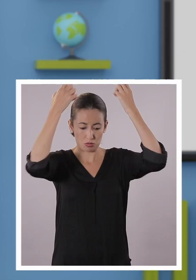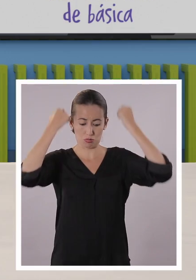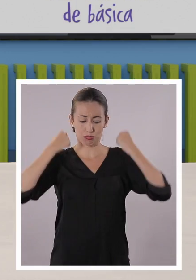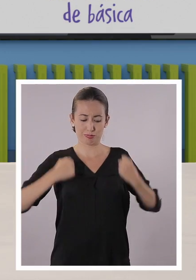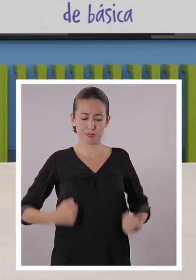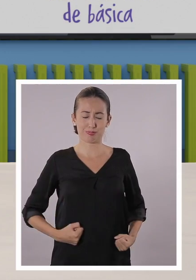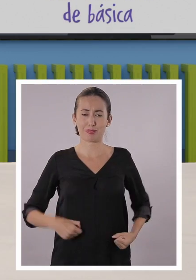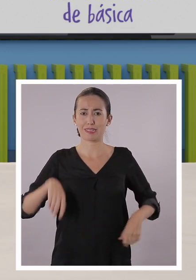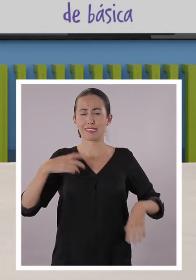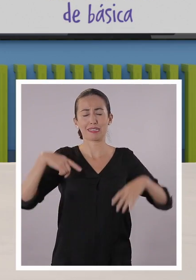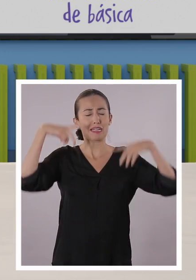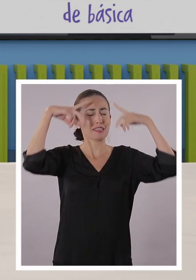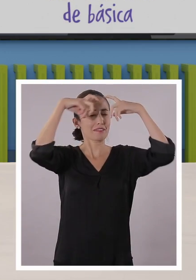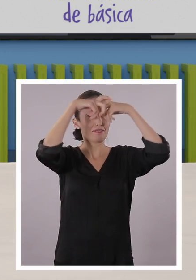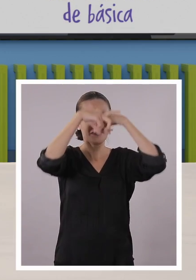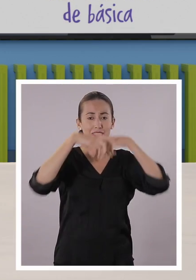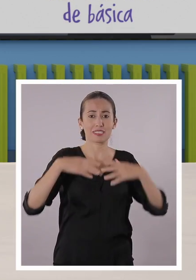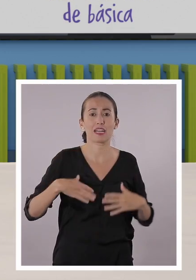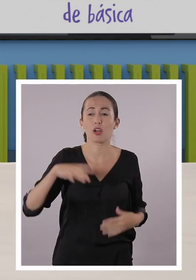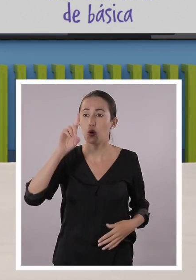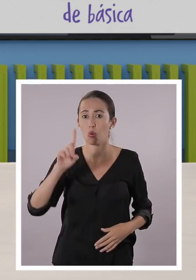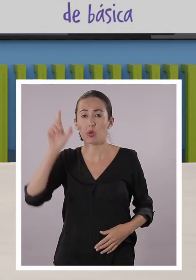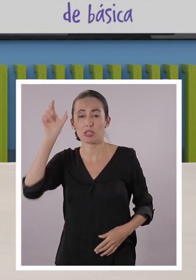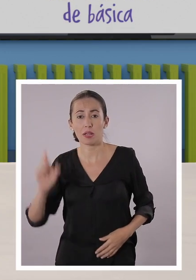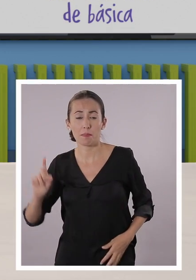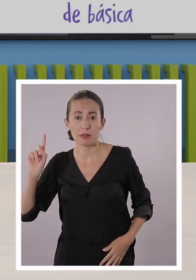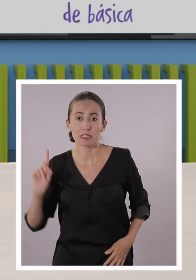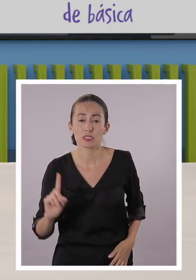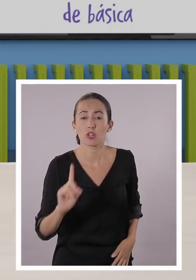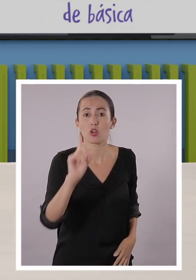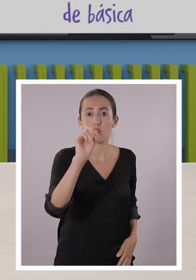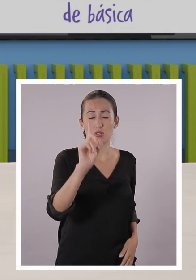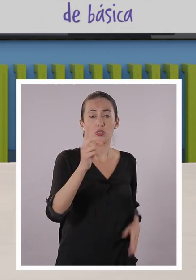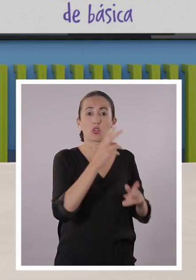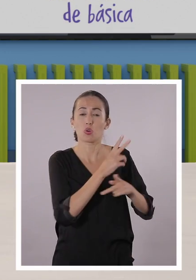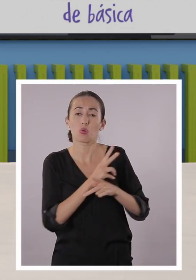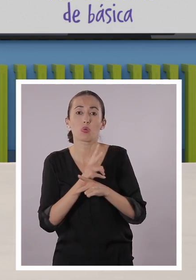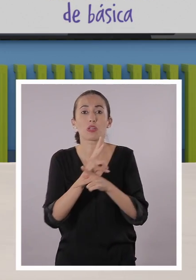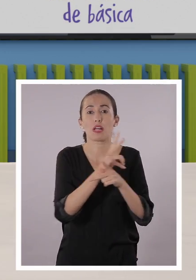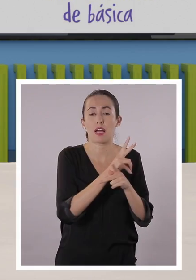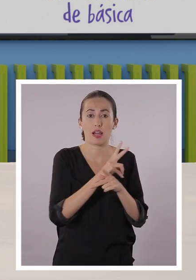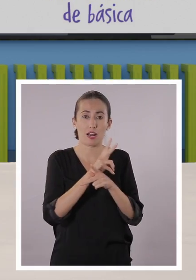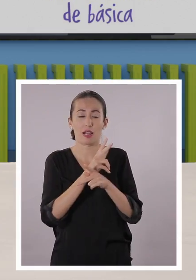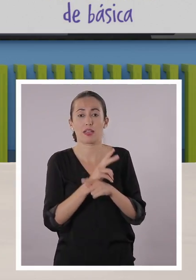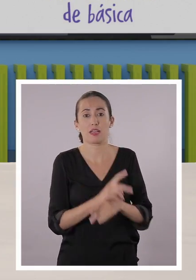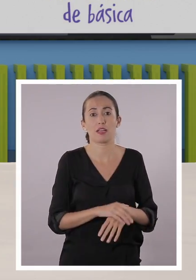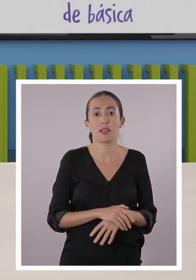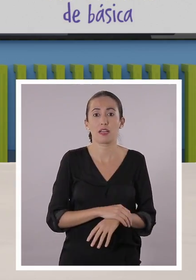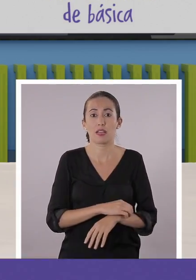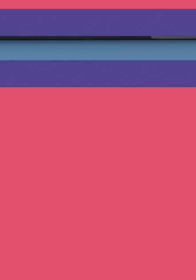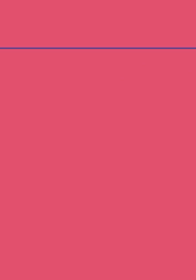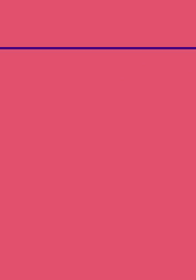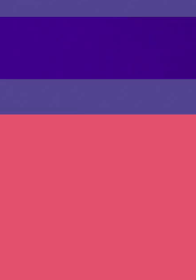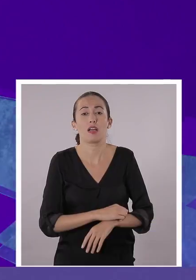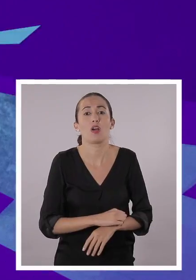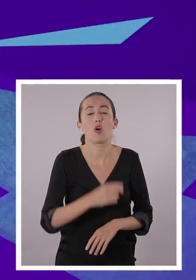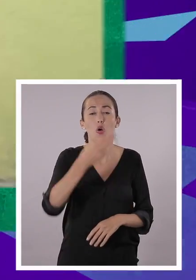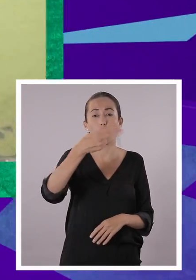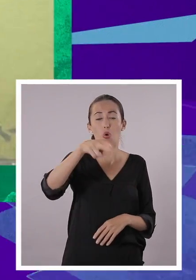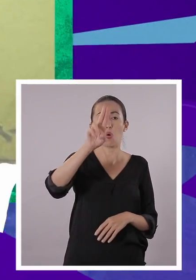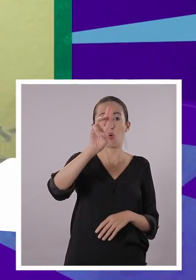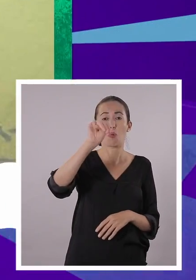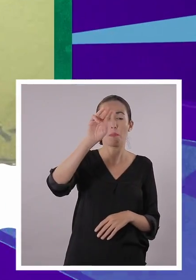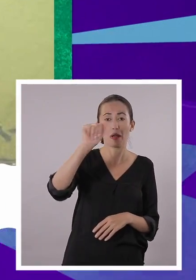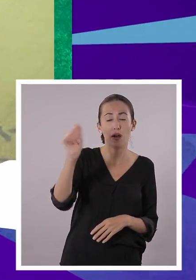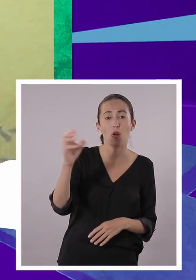¿no es cierto? Sí, sí, sí. Y complicado bailar. Por eso hay una persona que se encarga específicamente de cuidar el penacho. ¿Qué es? El huma cuida.